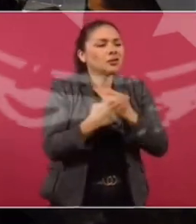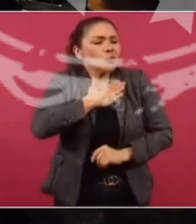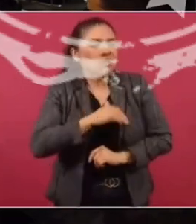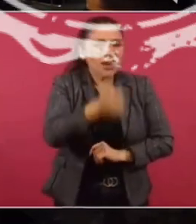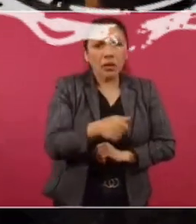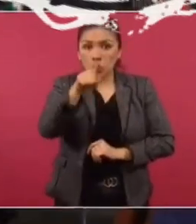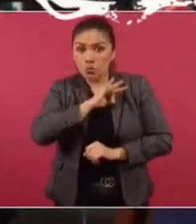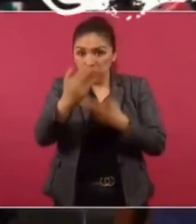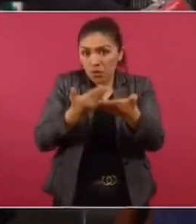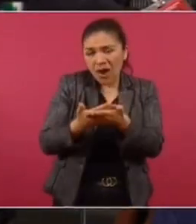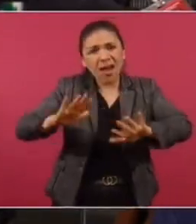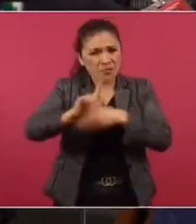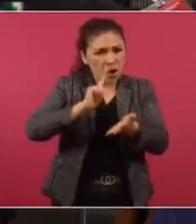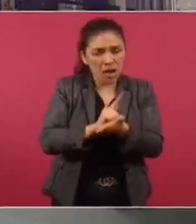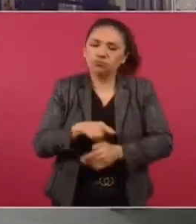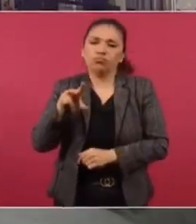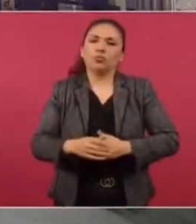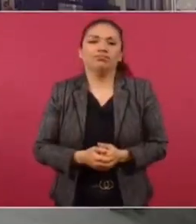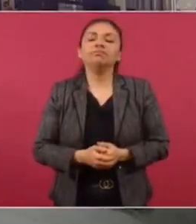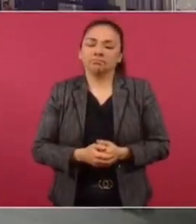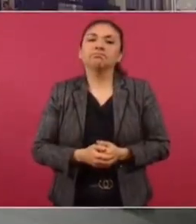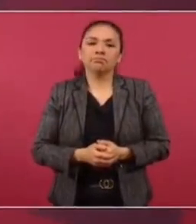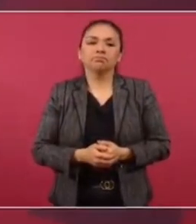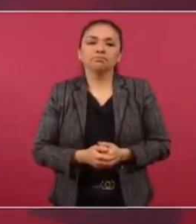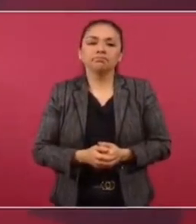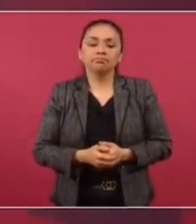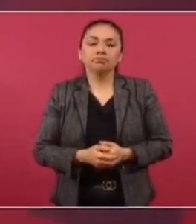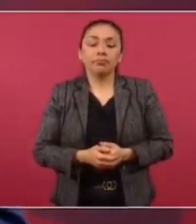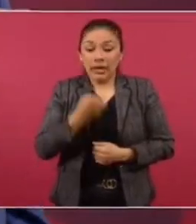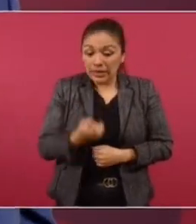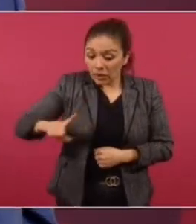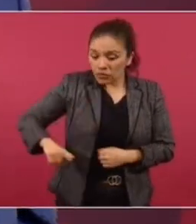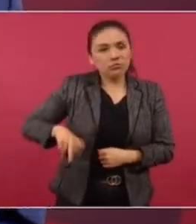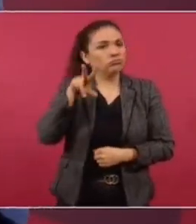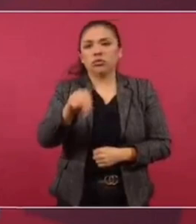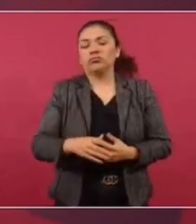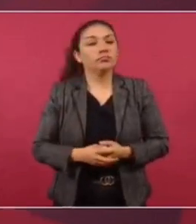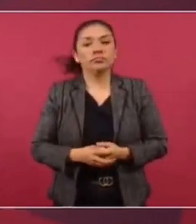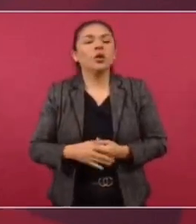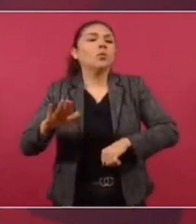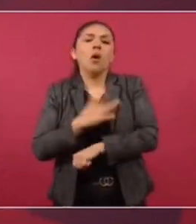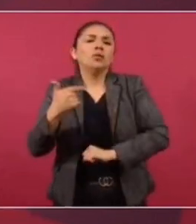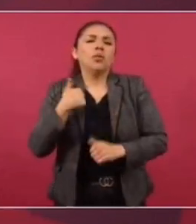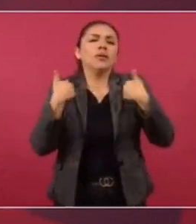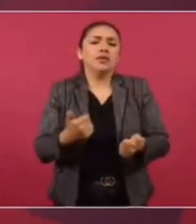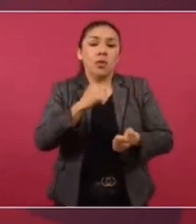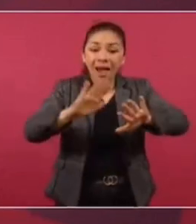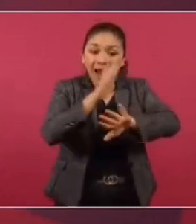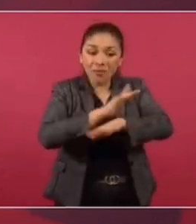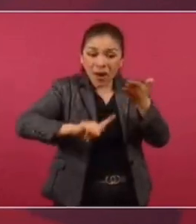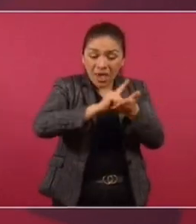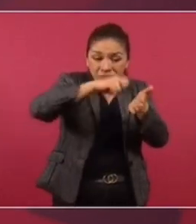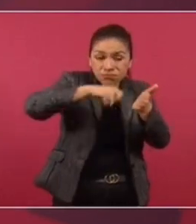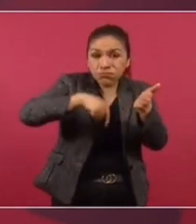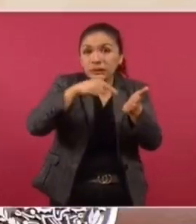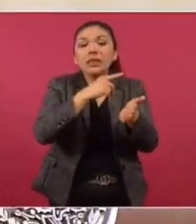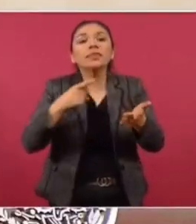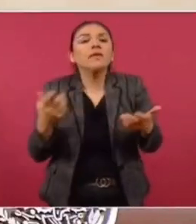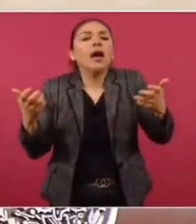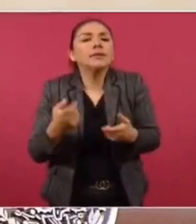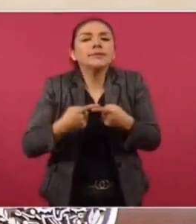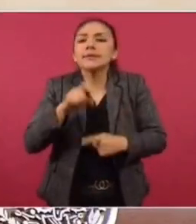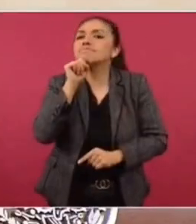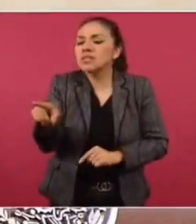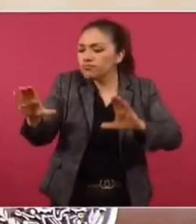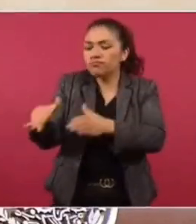¿Es una forma de que usted proponga una reforma, presidente? No, en nuestro gobierno no, porque sostenemos que esa reforma la tienen que impulsar los mismos